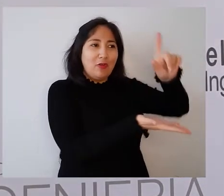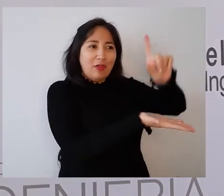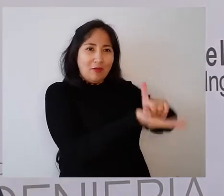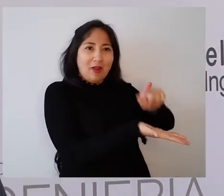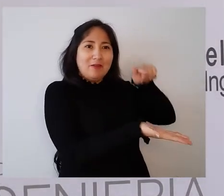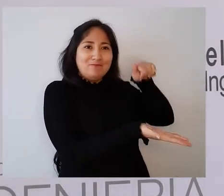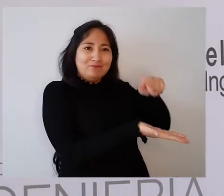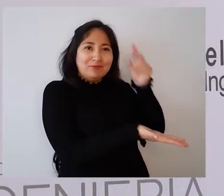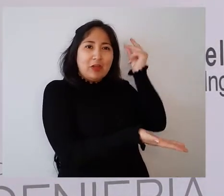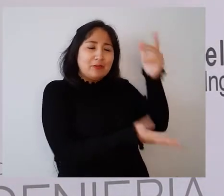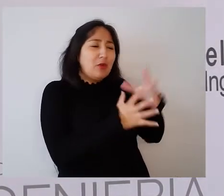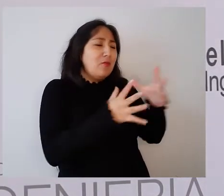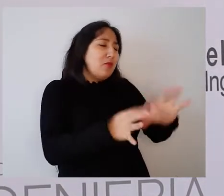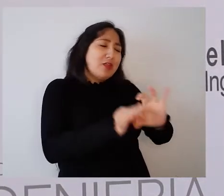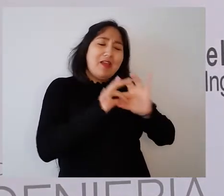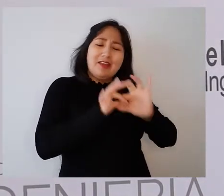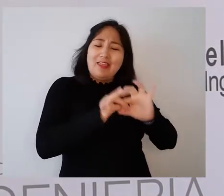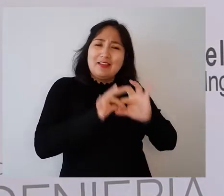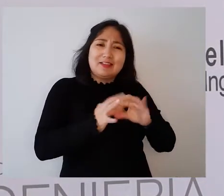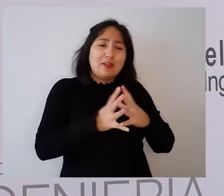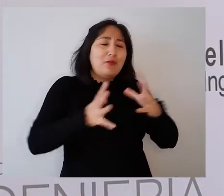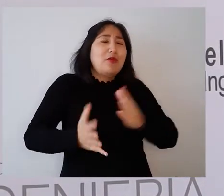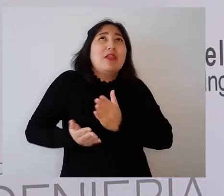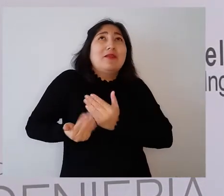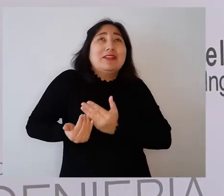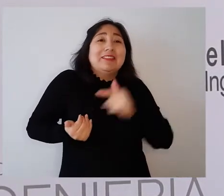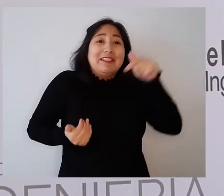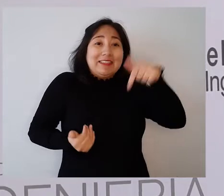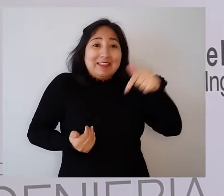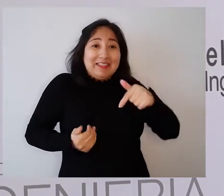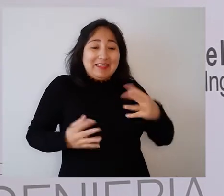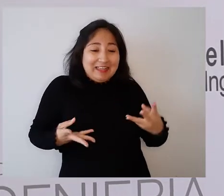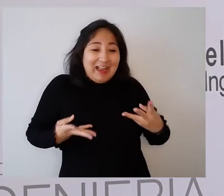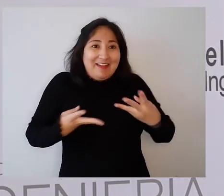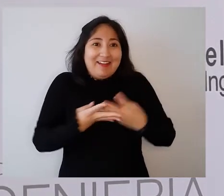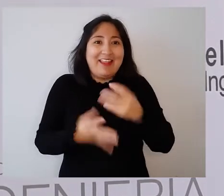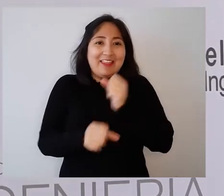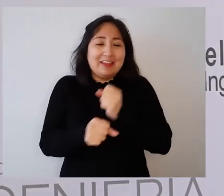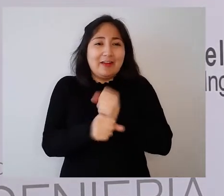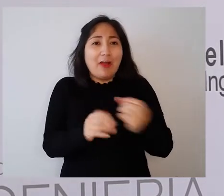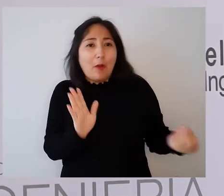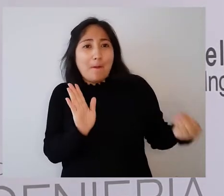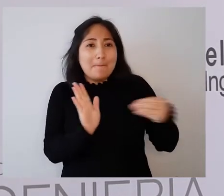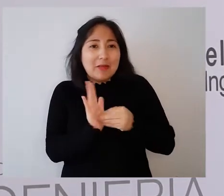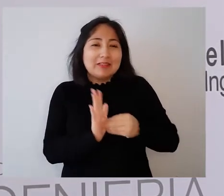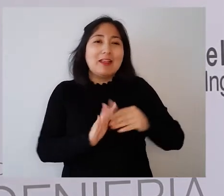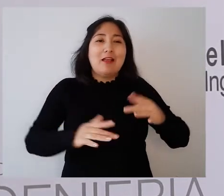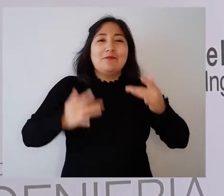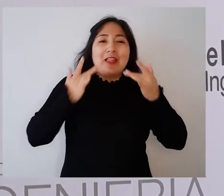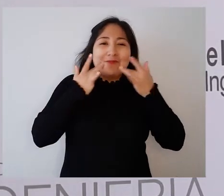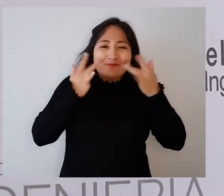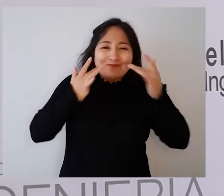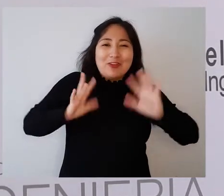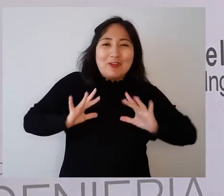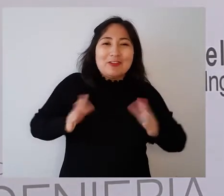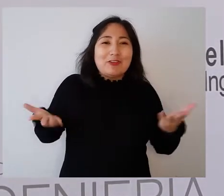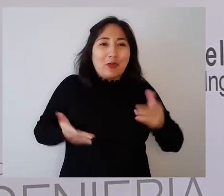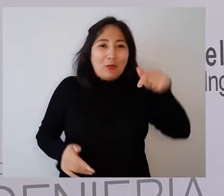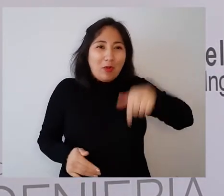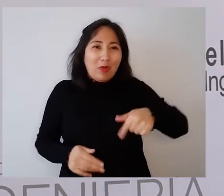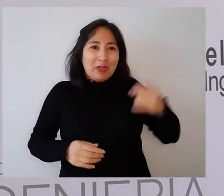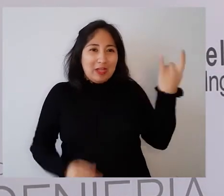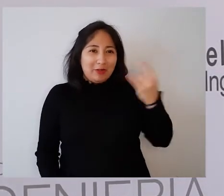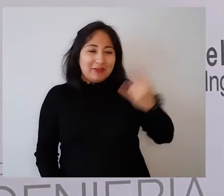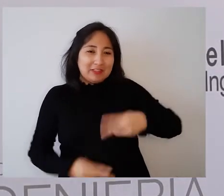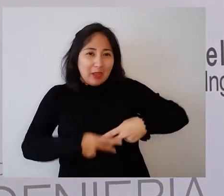económico local y de la innovación. Muy agradecido, muy esperanzado de que pueda salir de esta red de trabajo. Y sobre todo, muy contento de ver